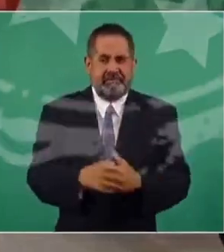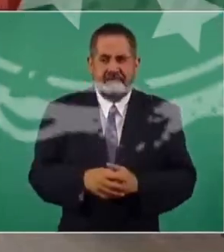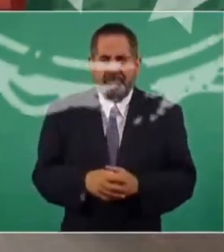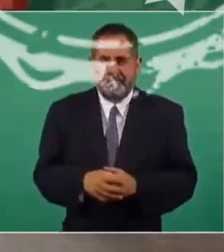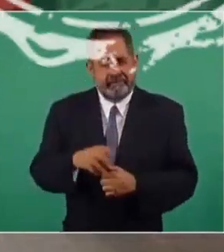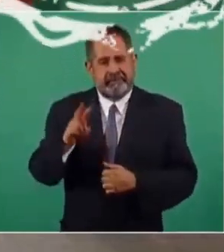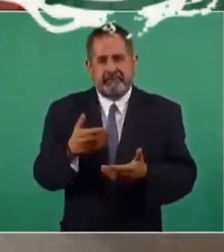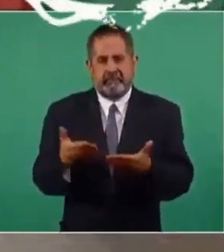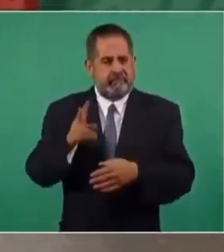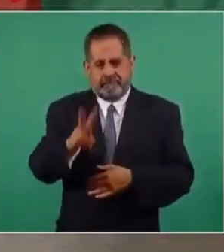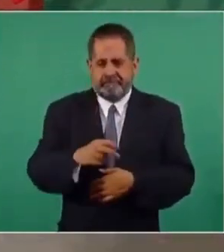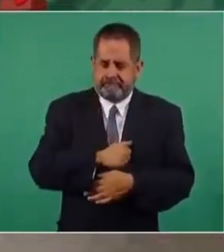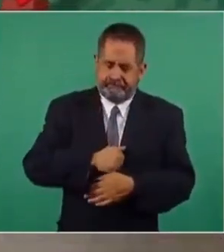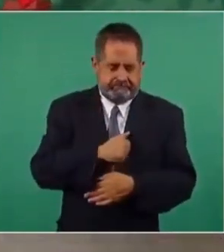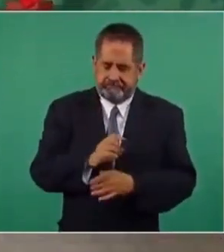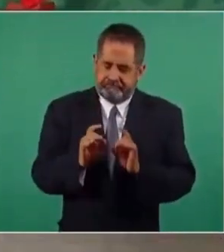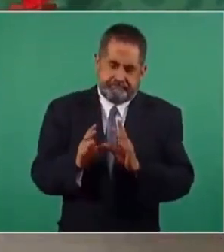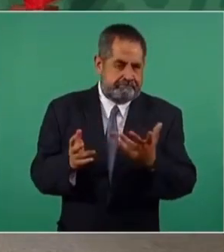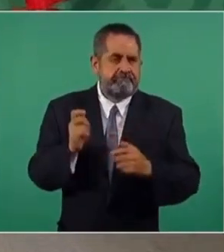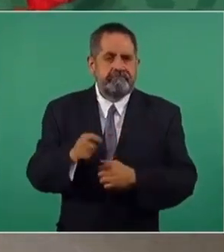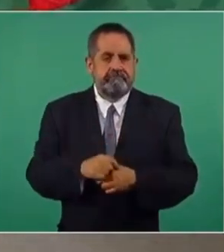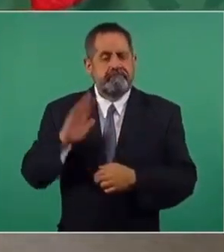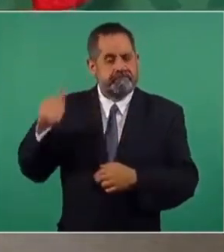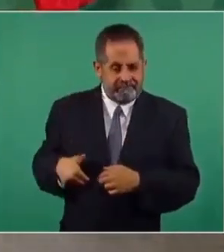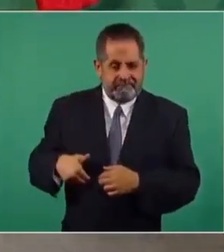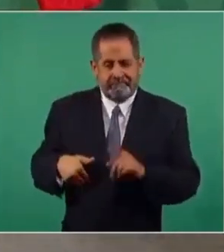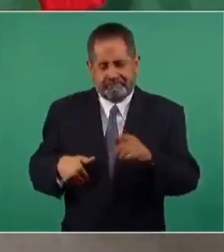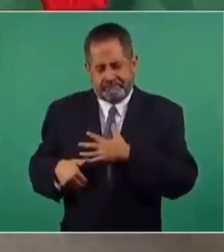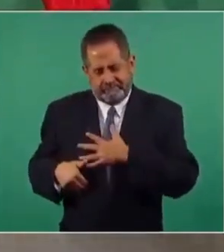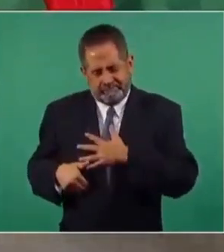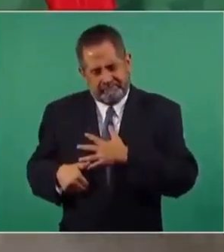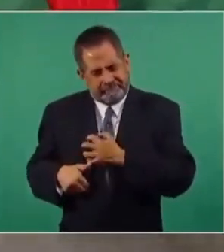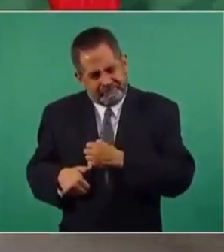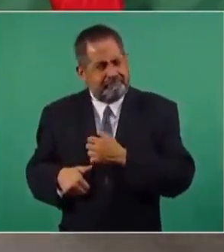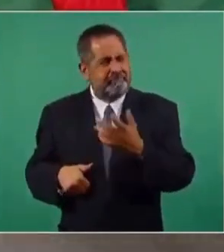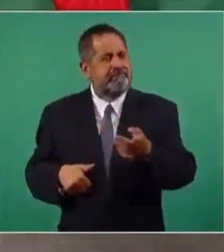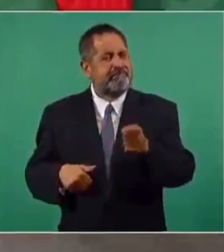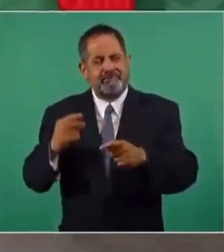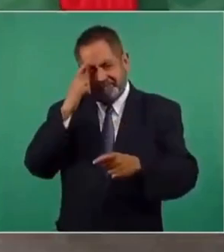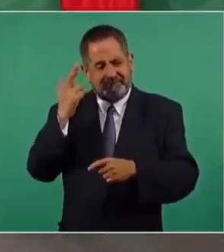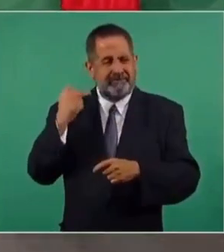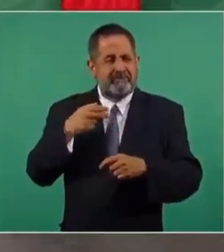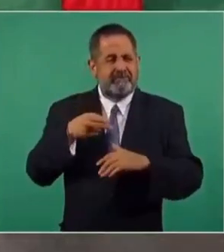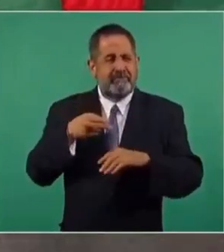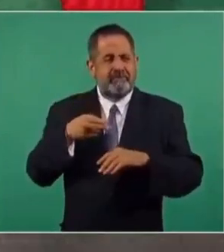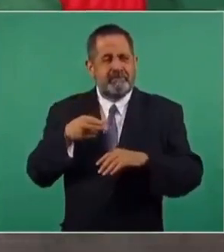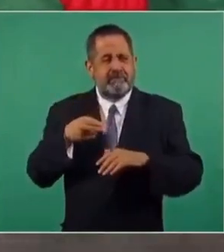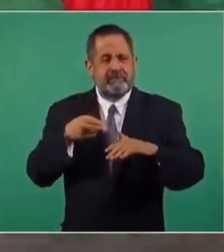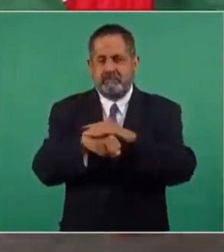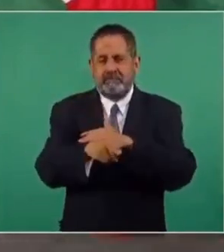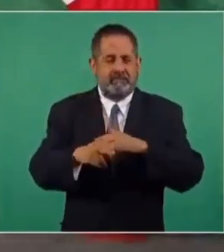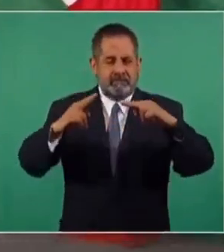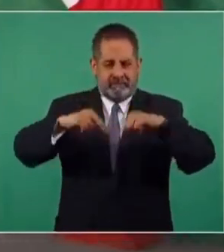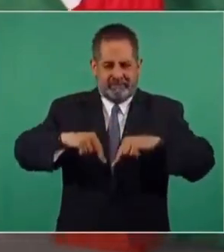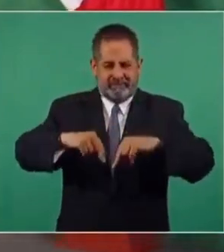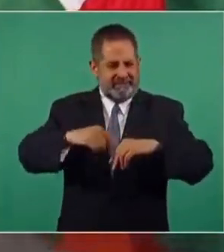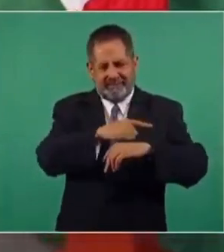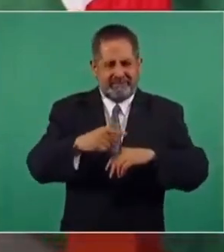El lamentable accidente que nos causa mucho dolor del tren de Tláhuac,